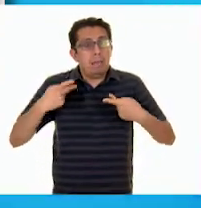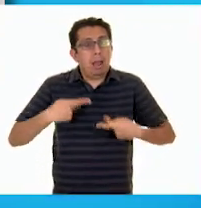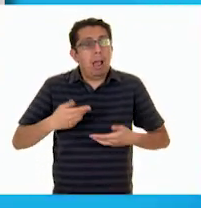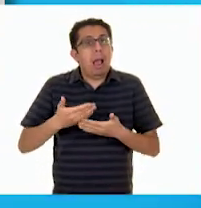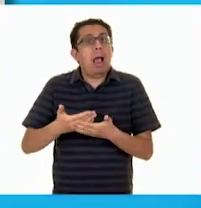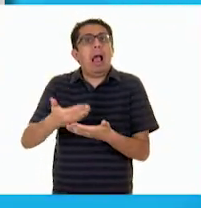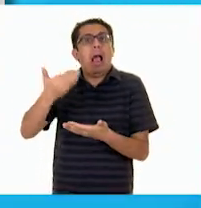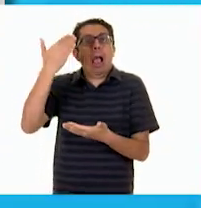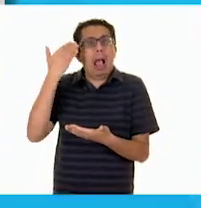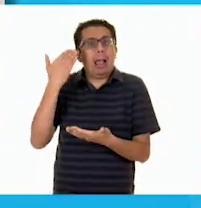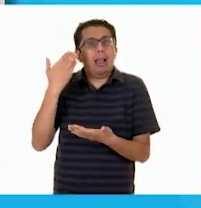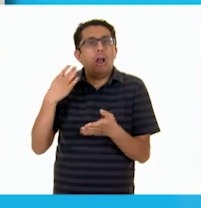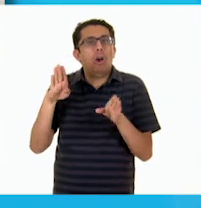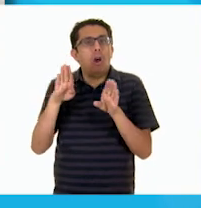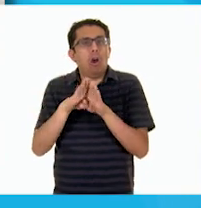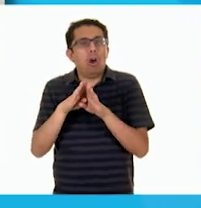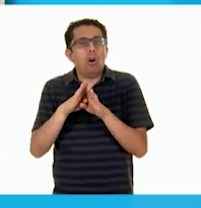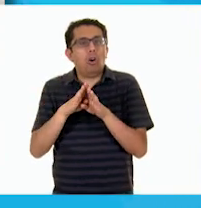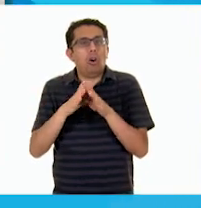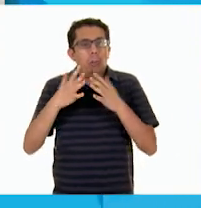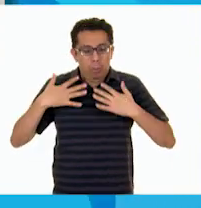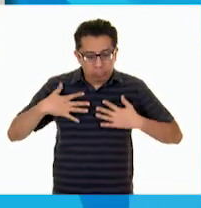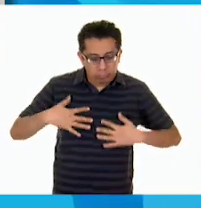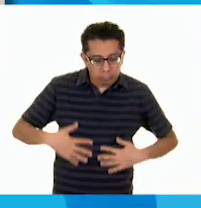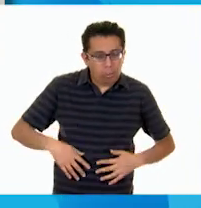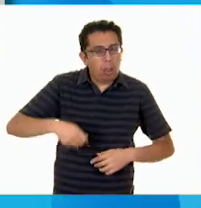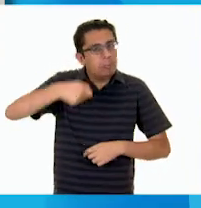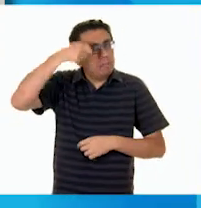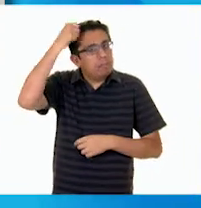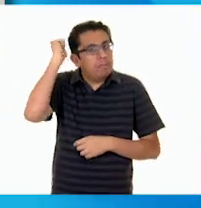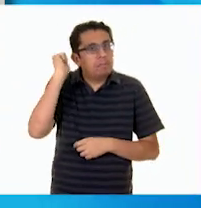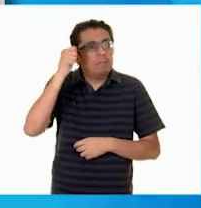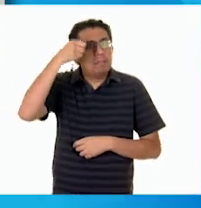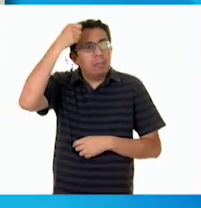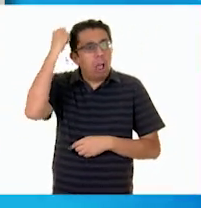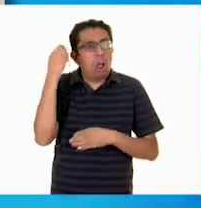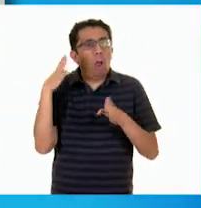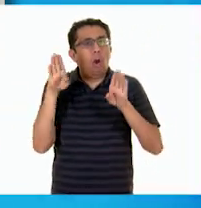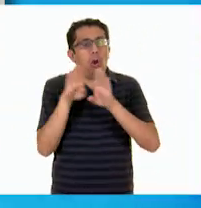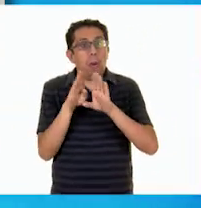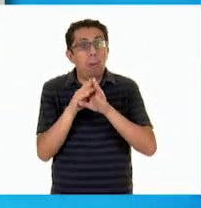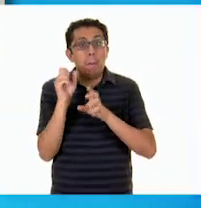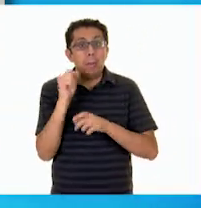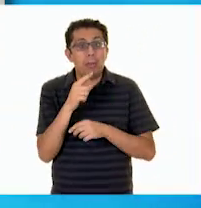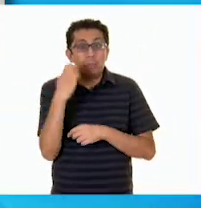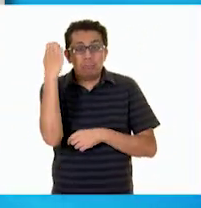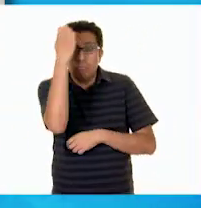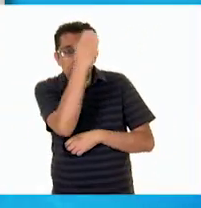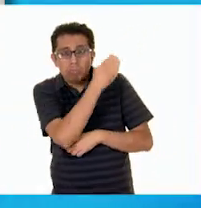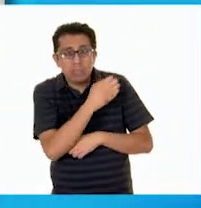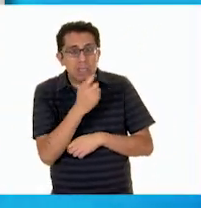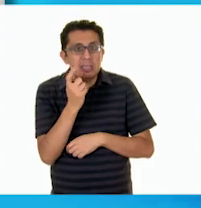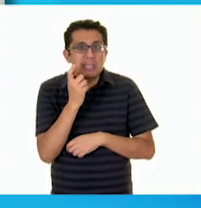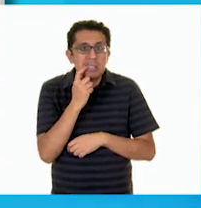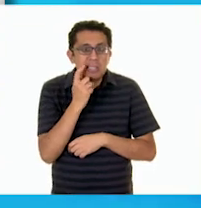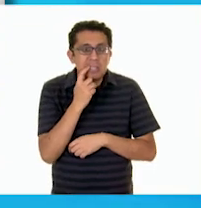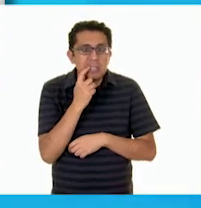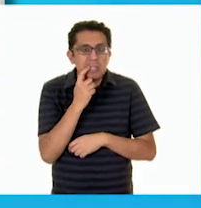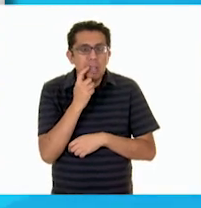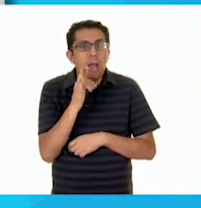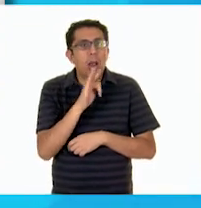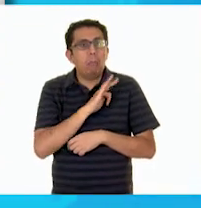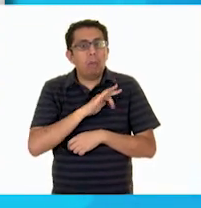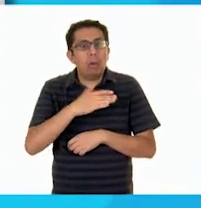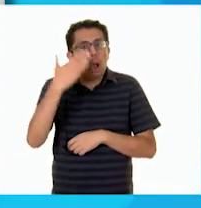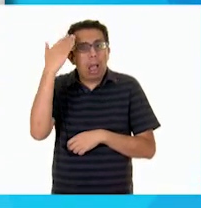Cómo se vestían, cómo se peinaban. Analizando sus dientes, podemos saber qué fue lo último que